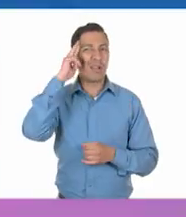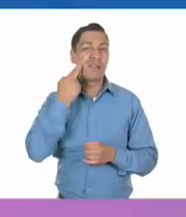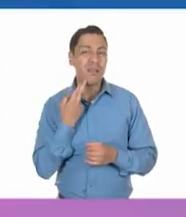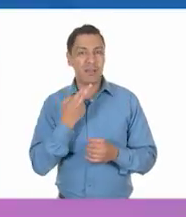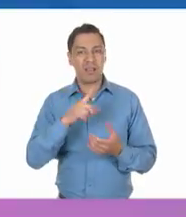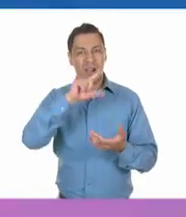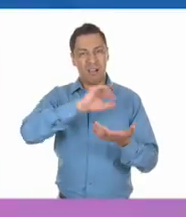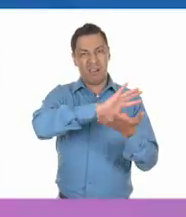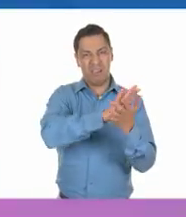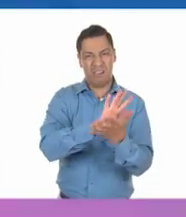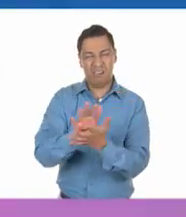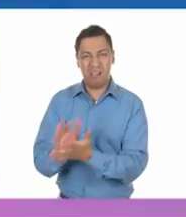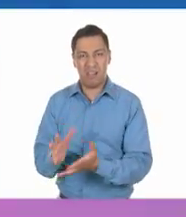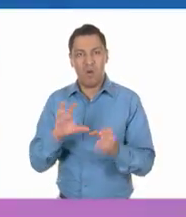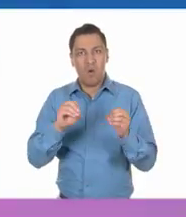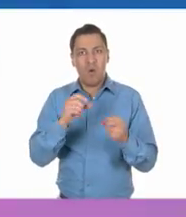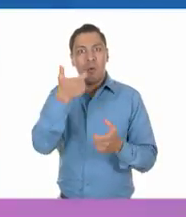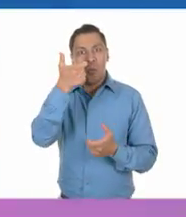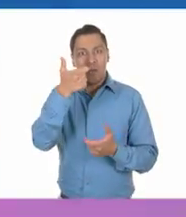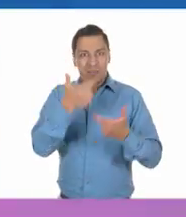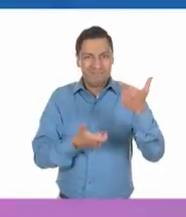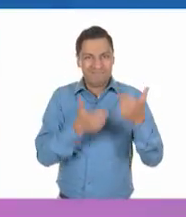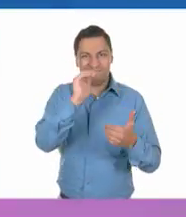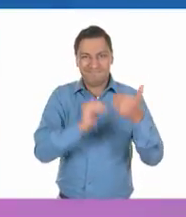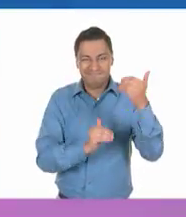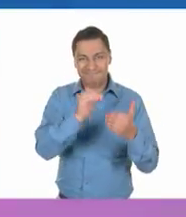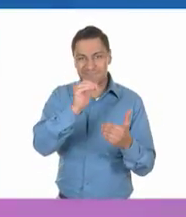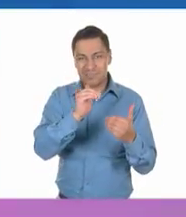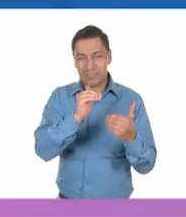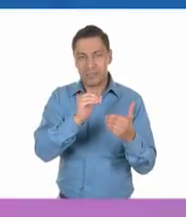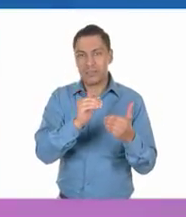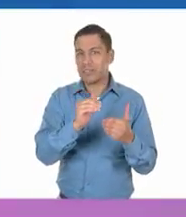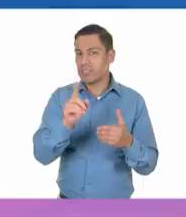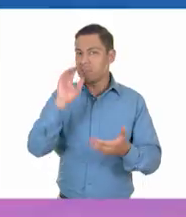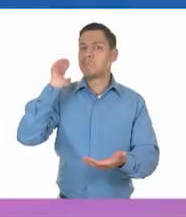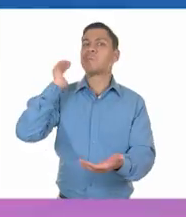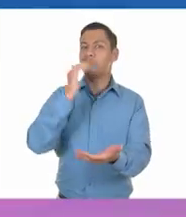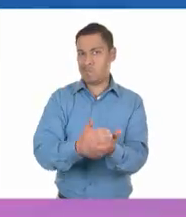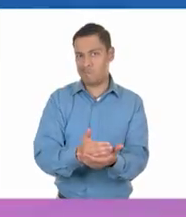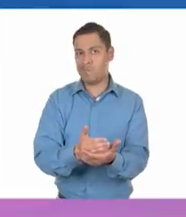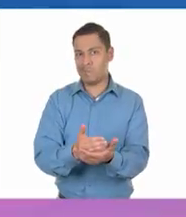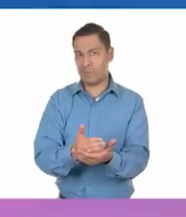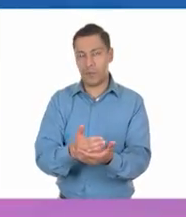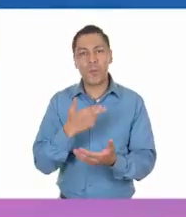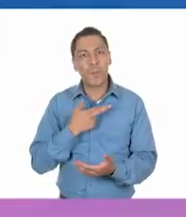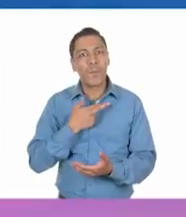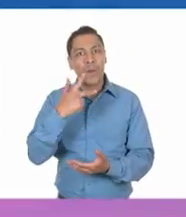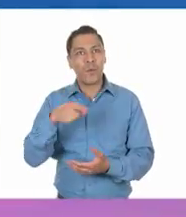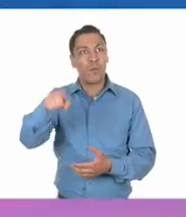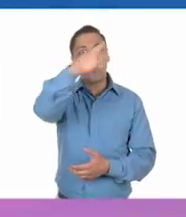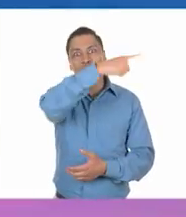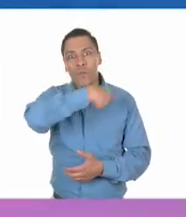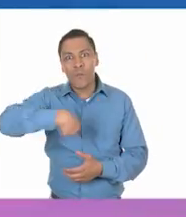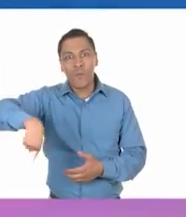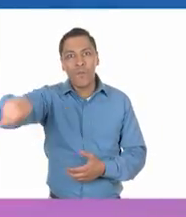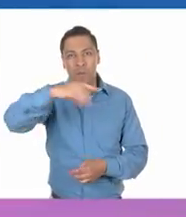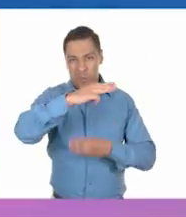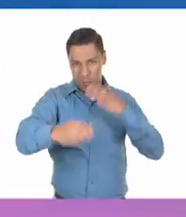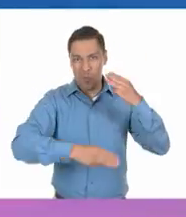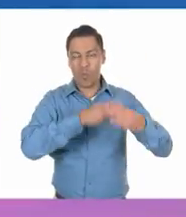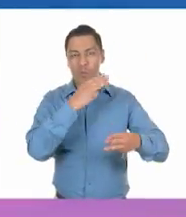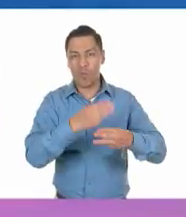aunque son desafíos complicados, debemos hacer que las voces de una parte de las personas del mundo escuchen,